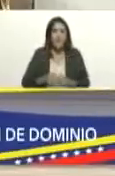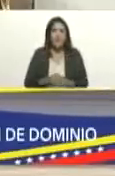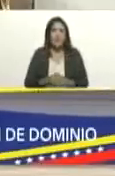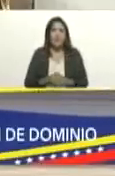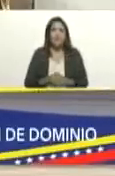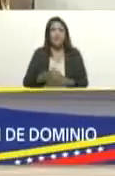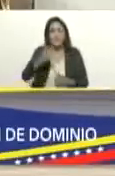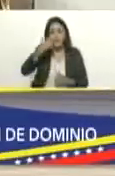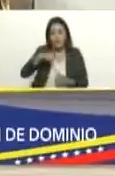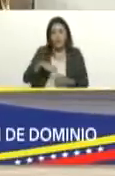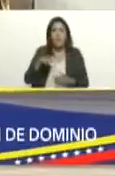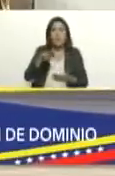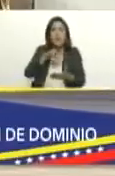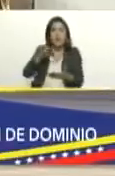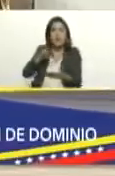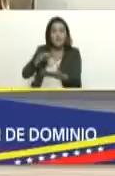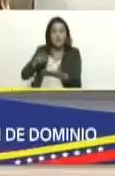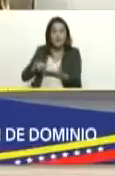leyendo Julio García